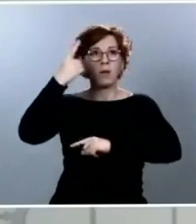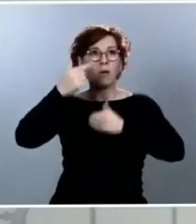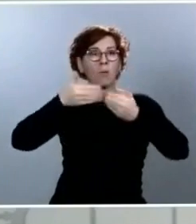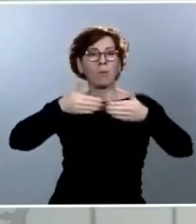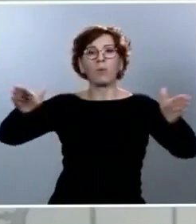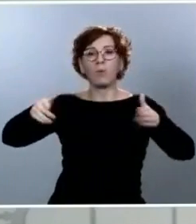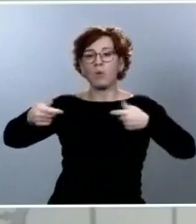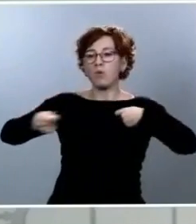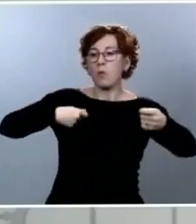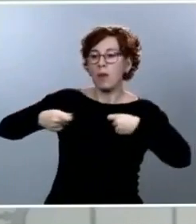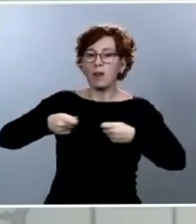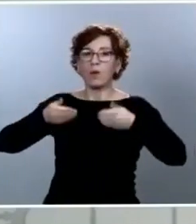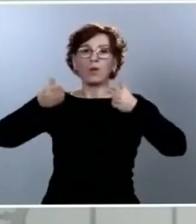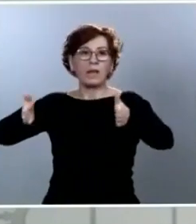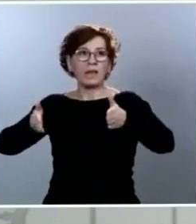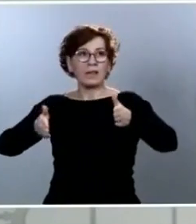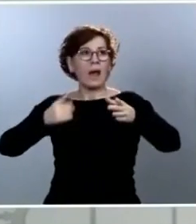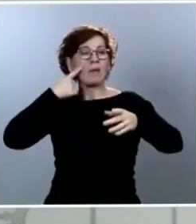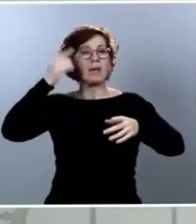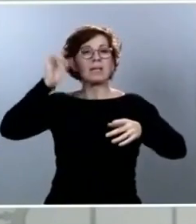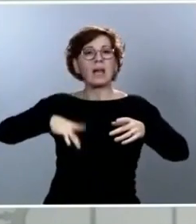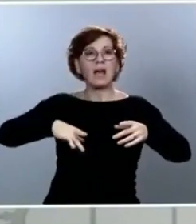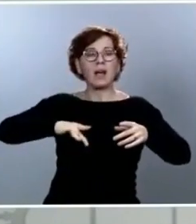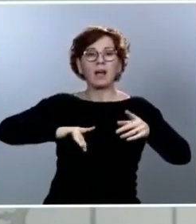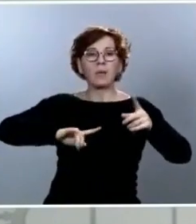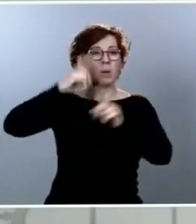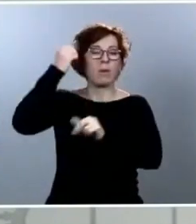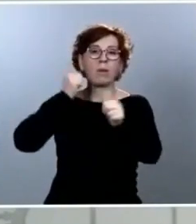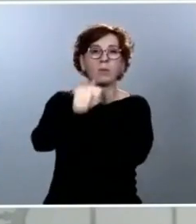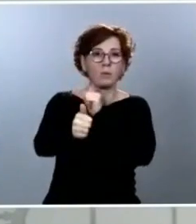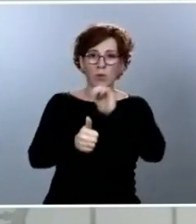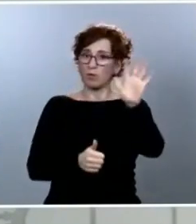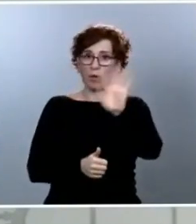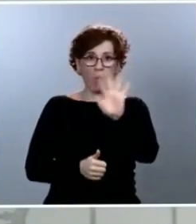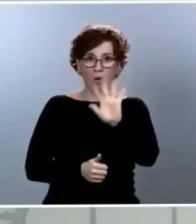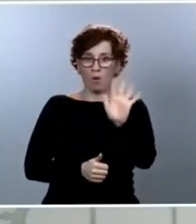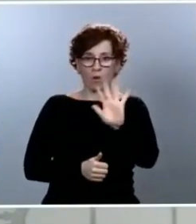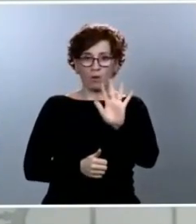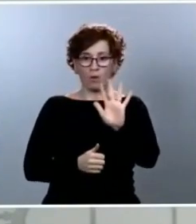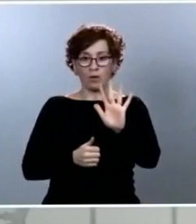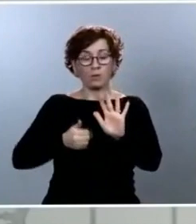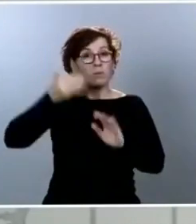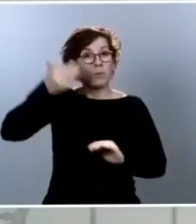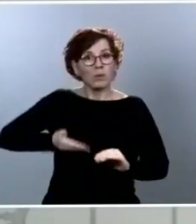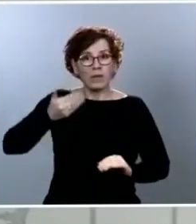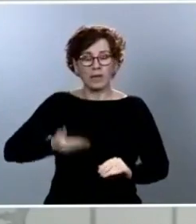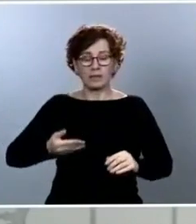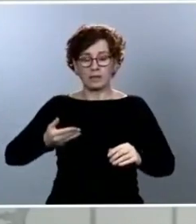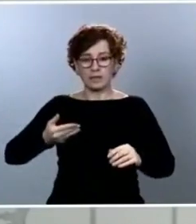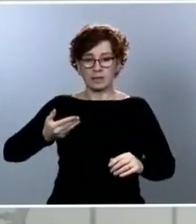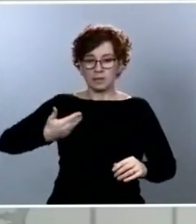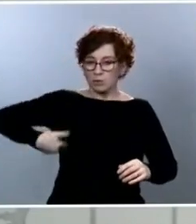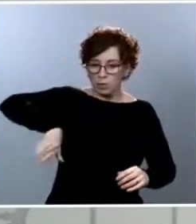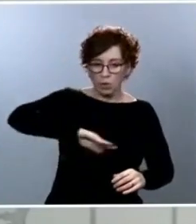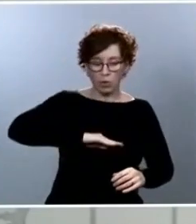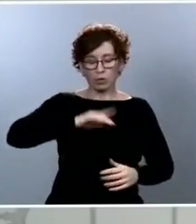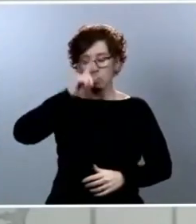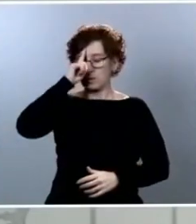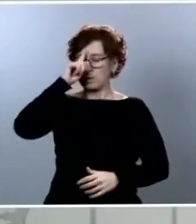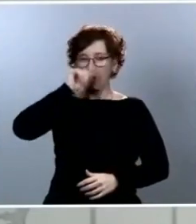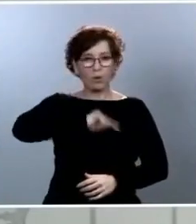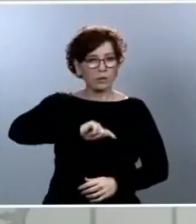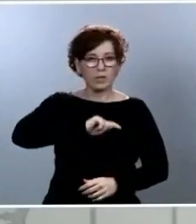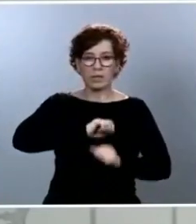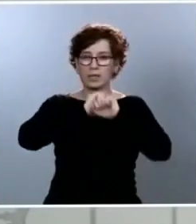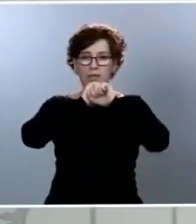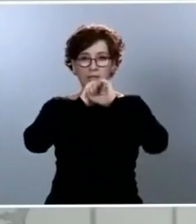la cuestión. La cuestión es que tenemos, entre todos, que ser conscientes de que solamente trabajando en equipo lograremos llegar